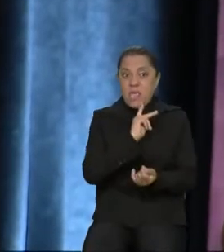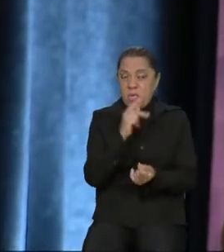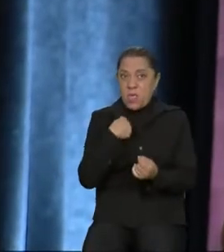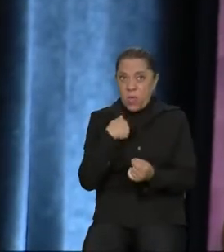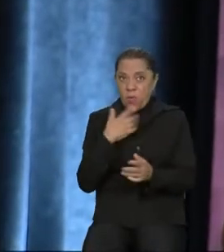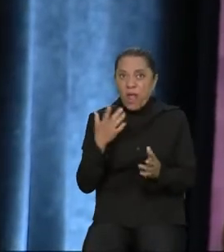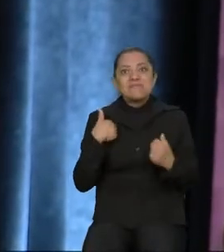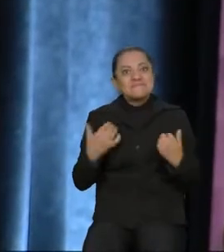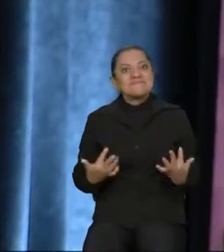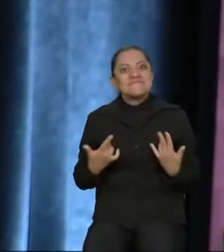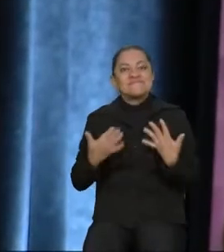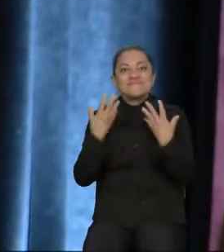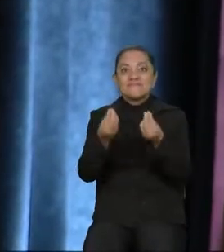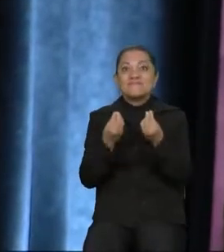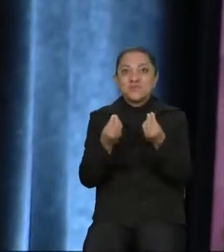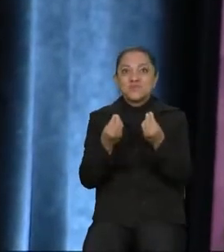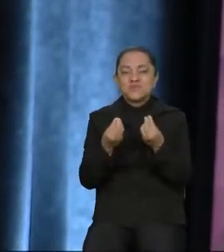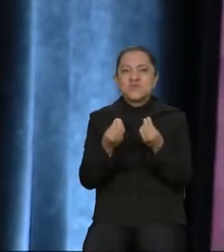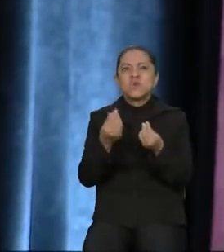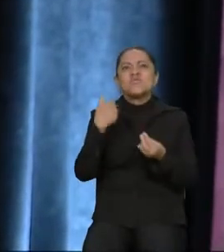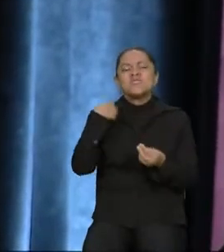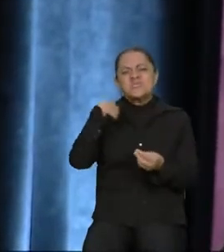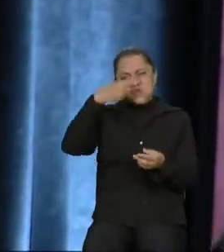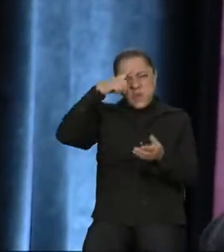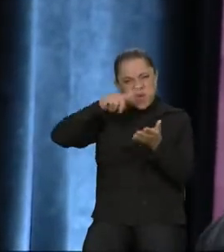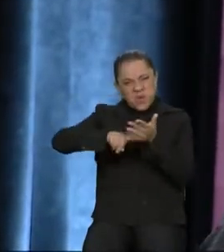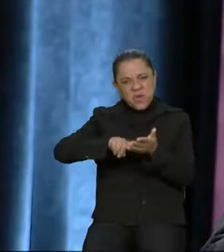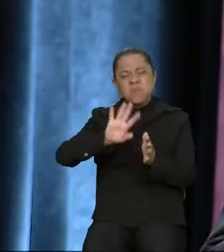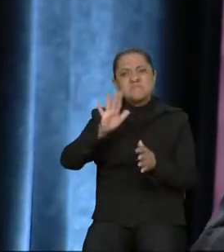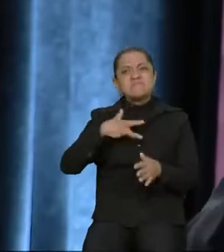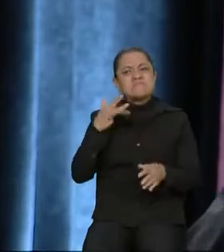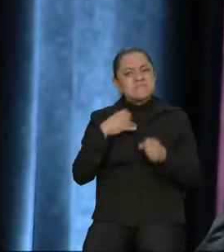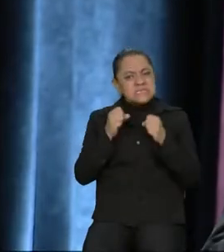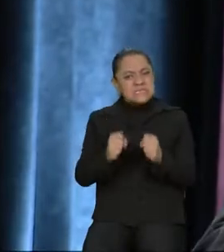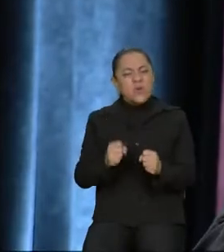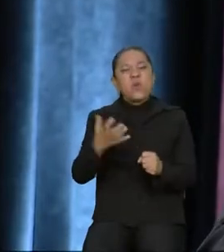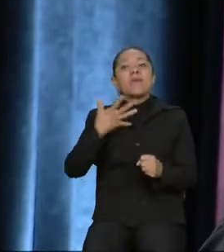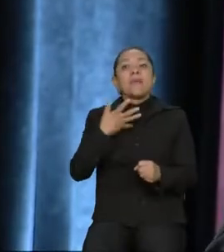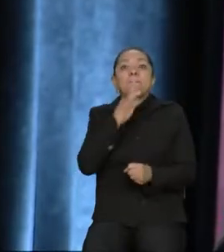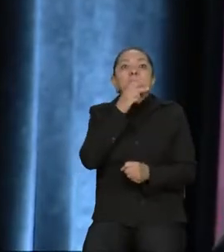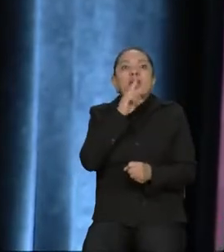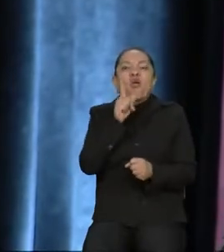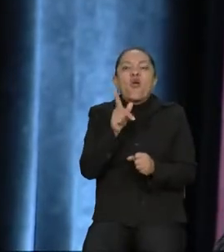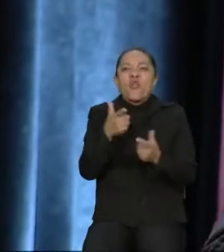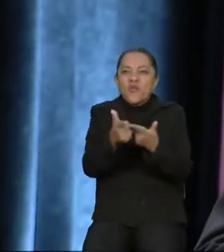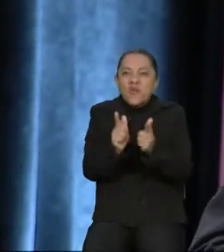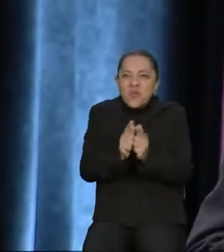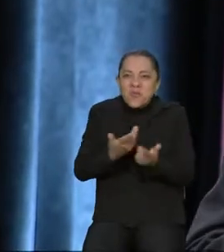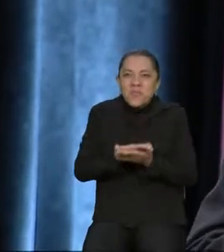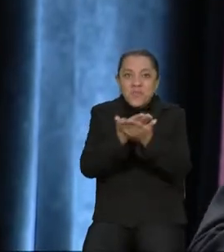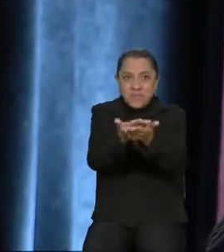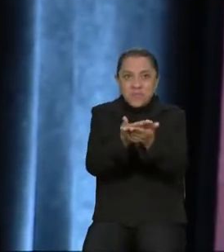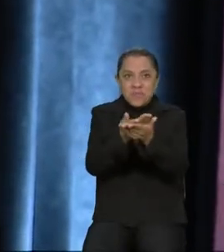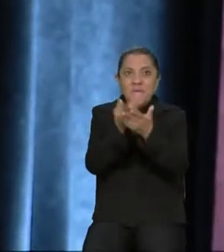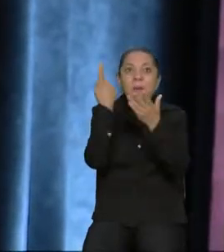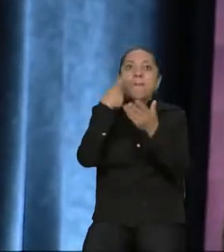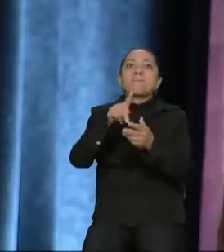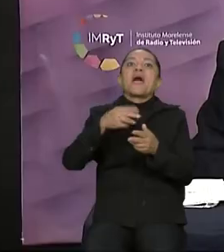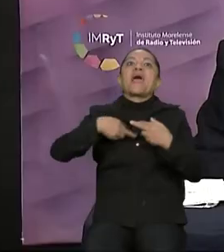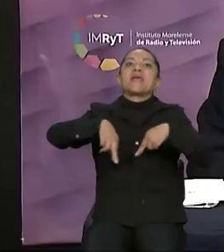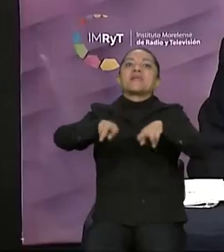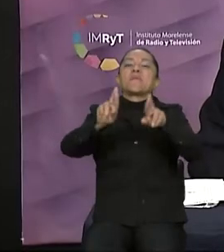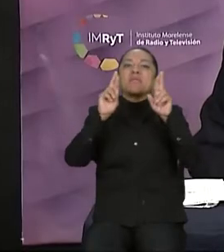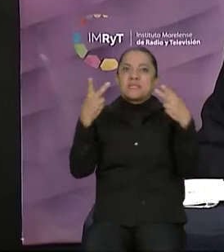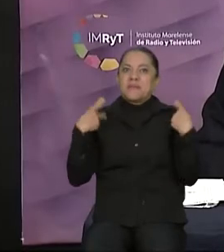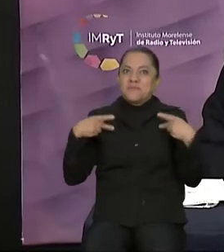estamos convencidos que tenemos la mejor fórmula para representar a la ciudadanía del Estado de Morelos y lo vamos a demostrar. Muchas gracias. Gracias a